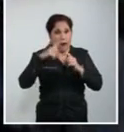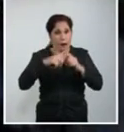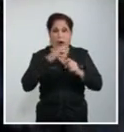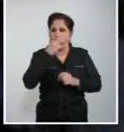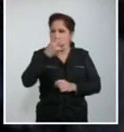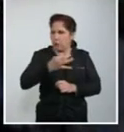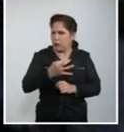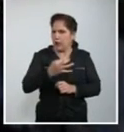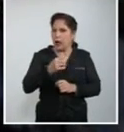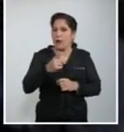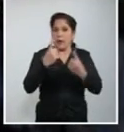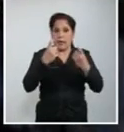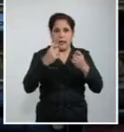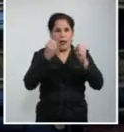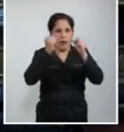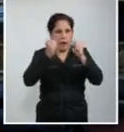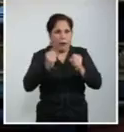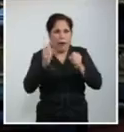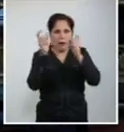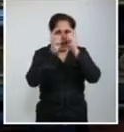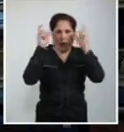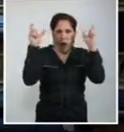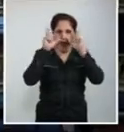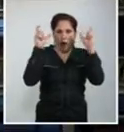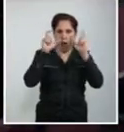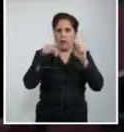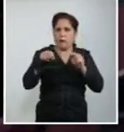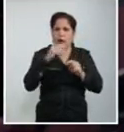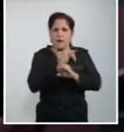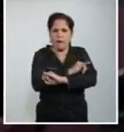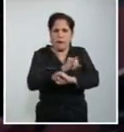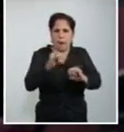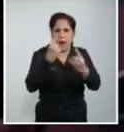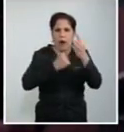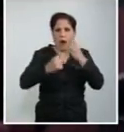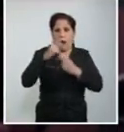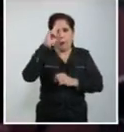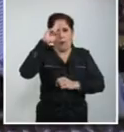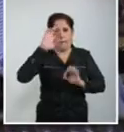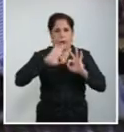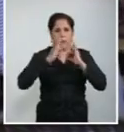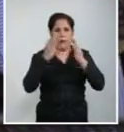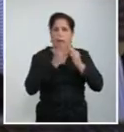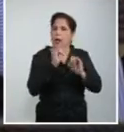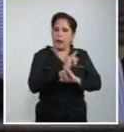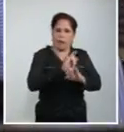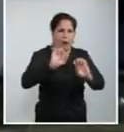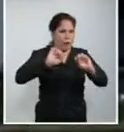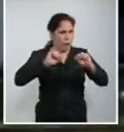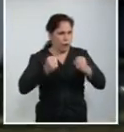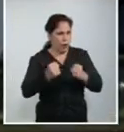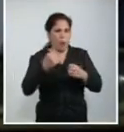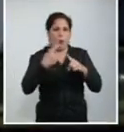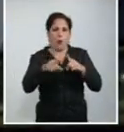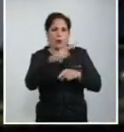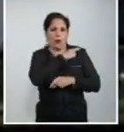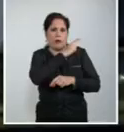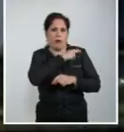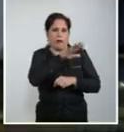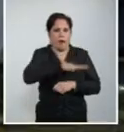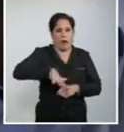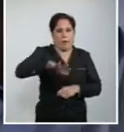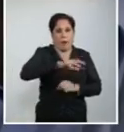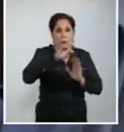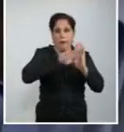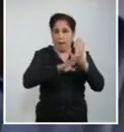en la necesidad de permanecer alertas e informar de cualquier caso al médico de la familia u otra autoridad en el barrio. Y entre